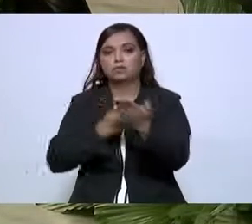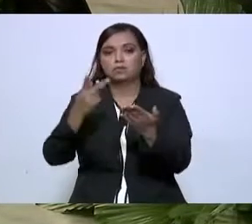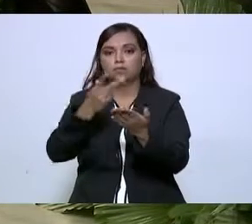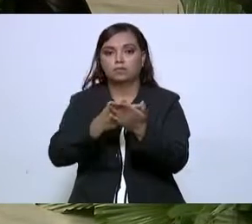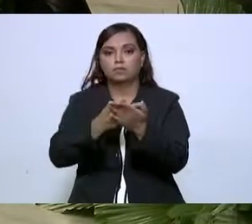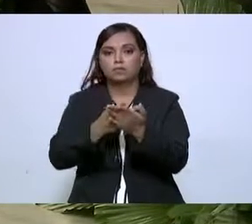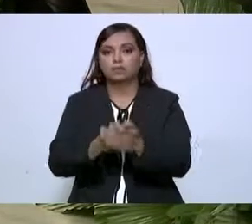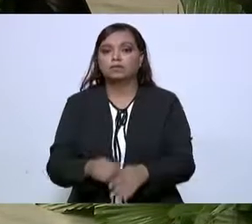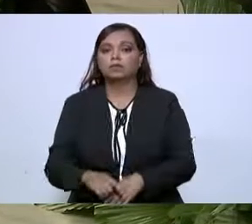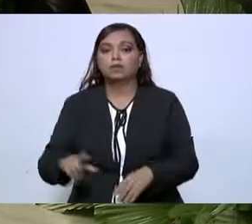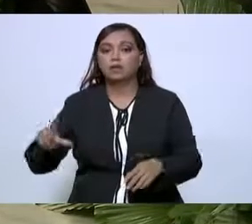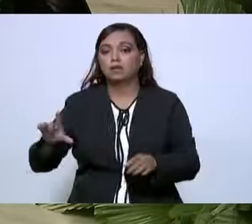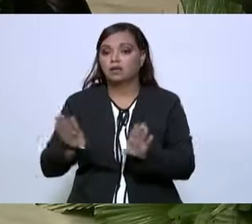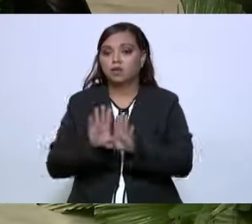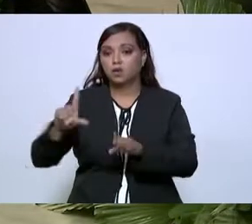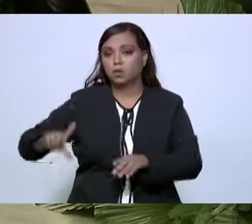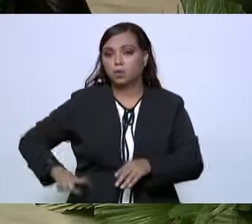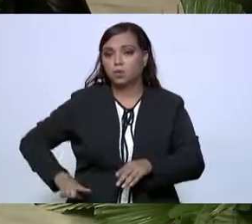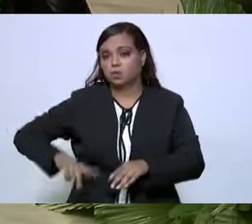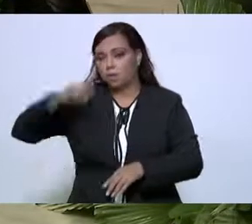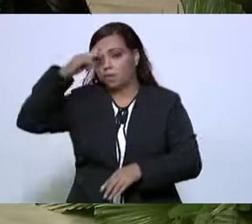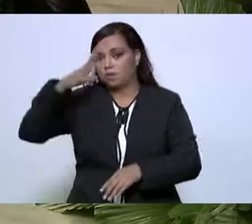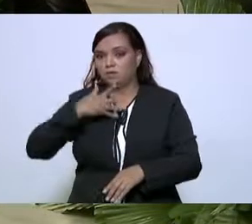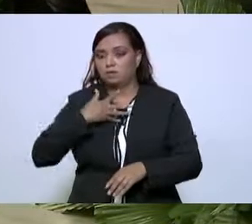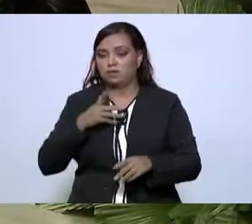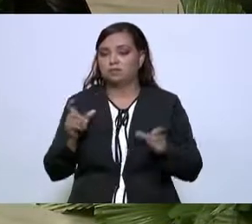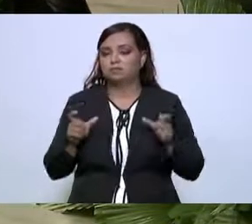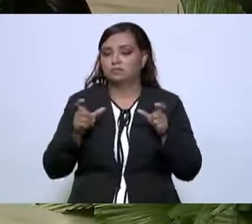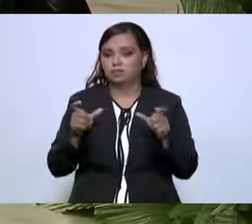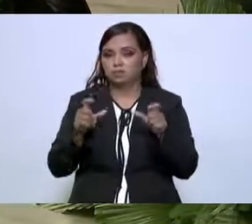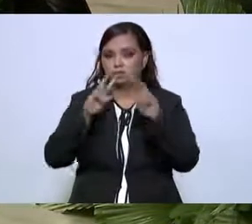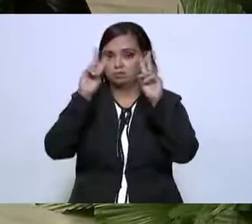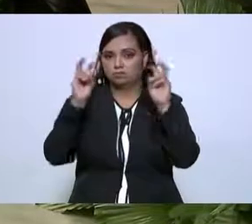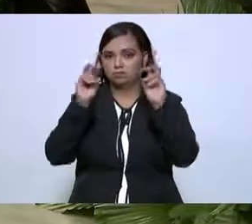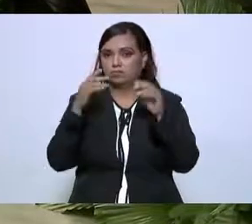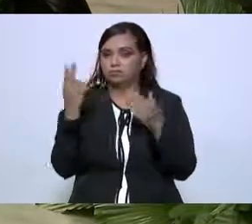Gabinete de Seguridad del Gobierno de la República. Muchas gracias.